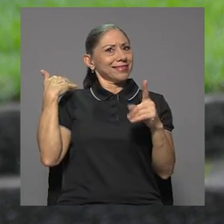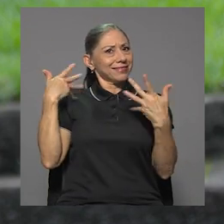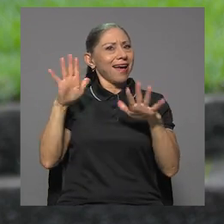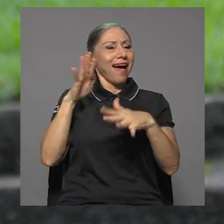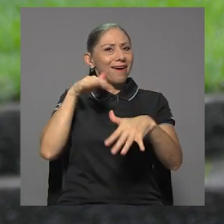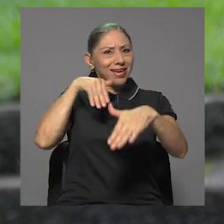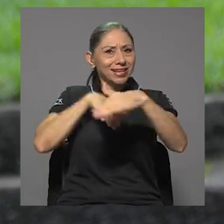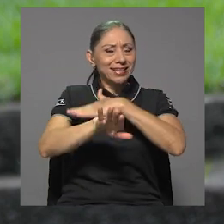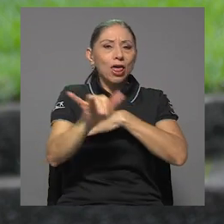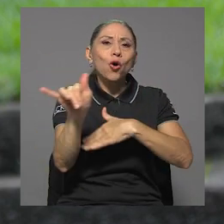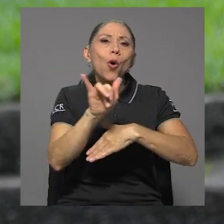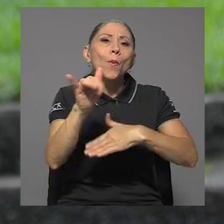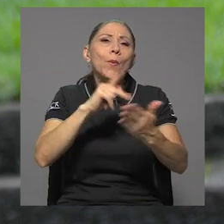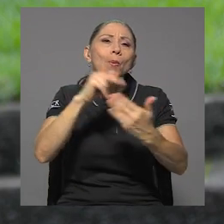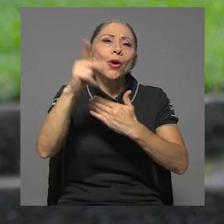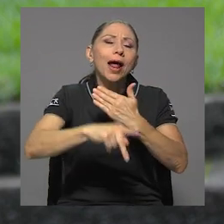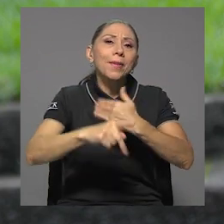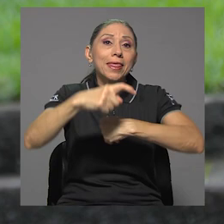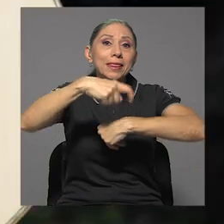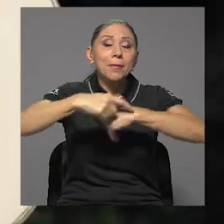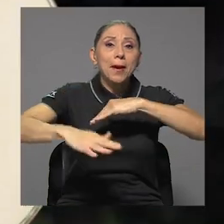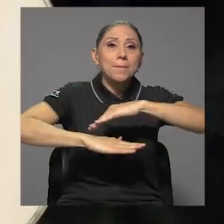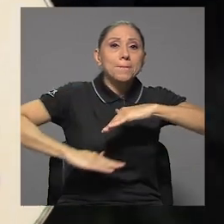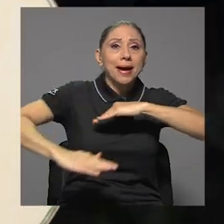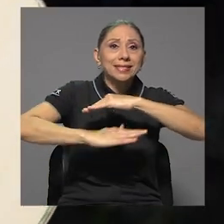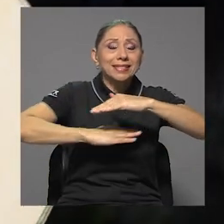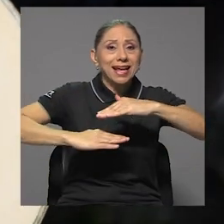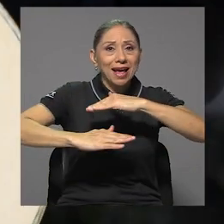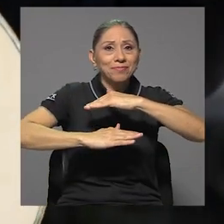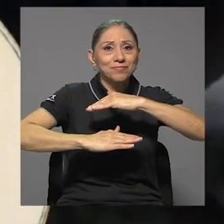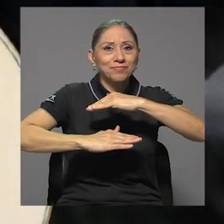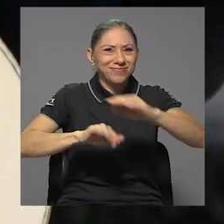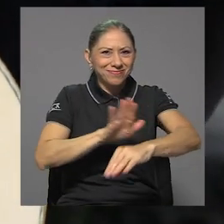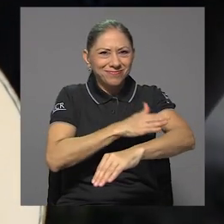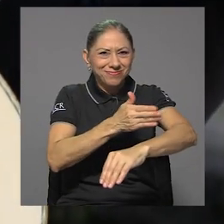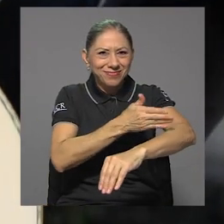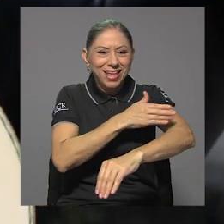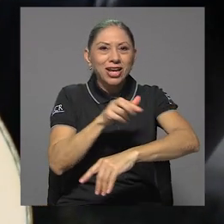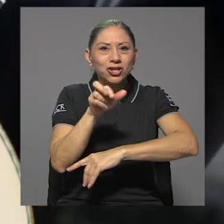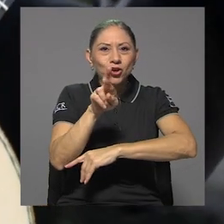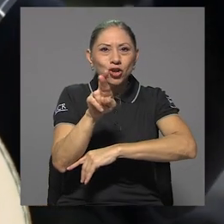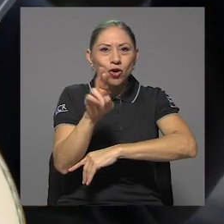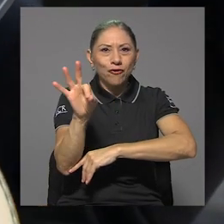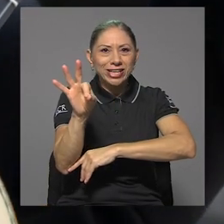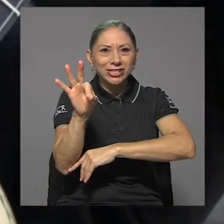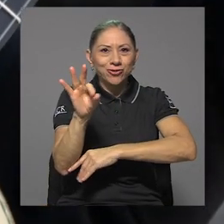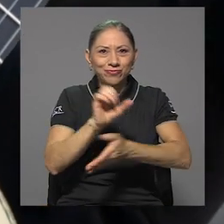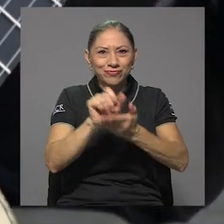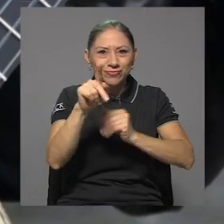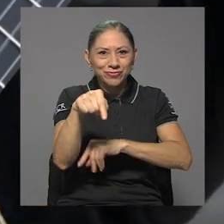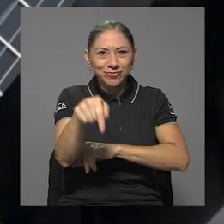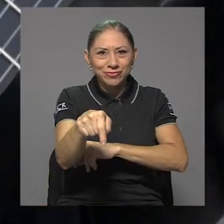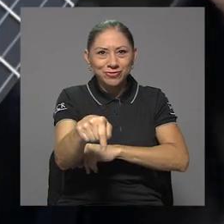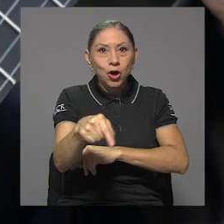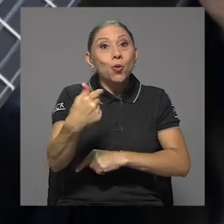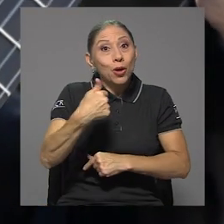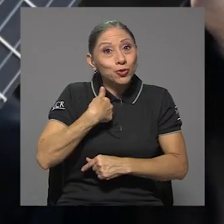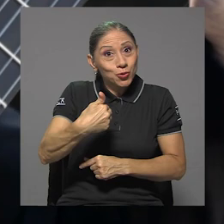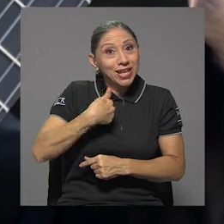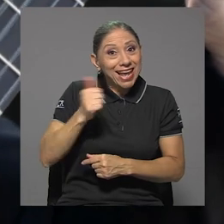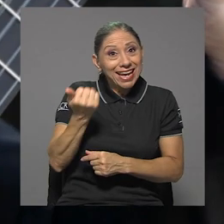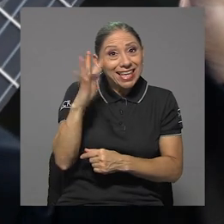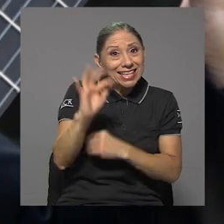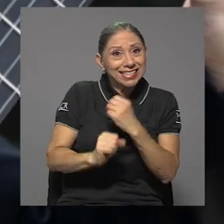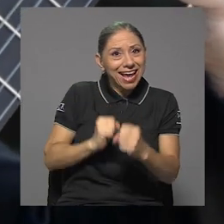como parte del programa de etapa básica de la sede de Rodrigo Facio en Artes Musicales, cuando tenía apenas